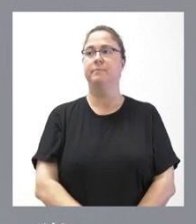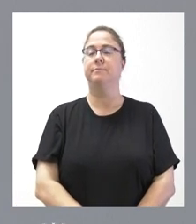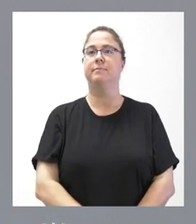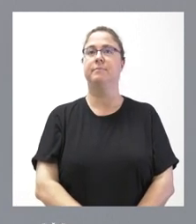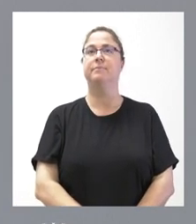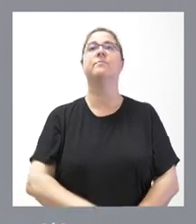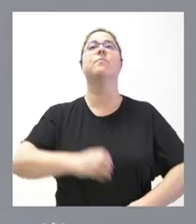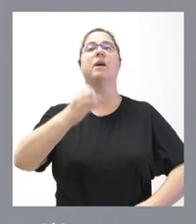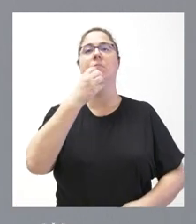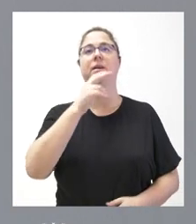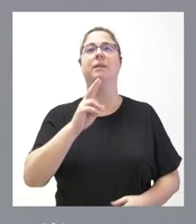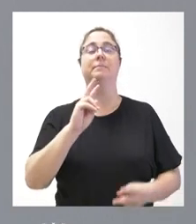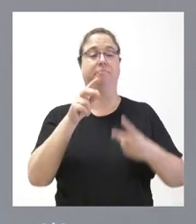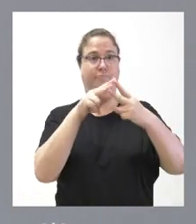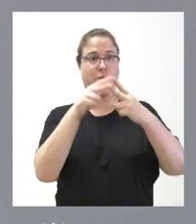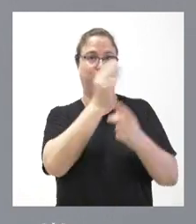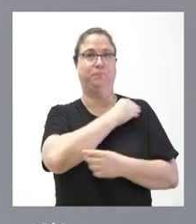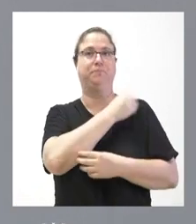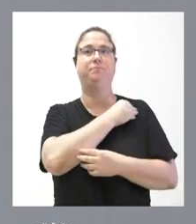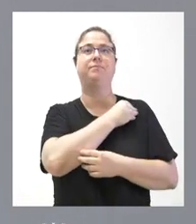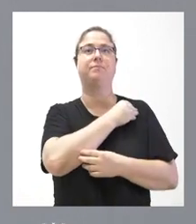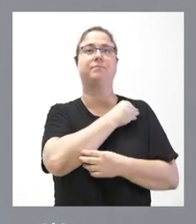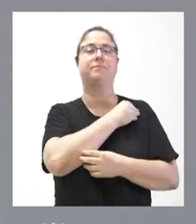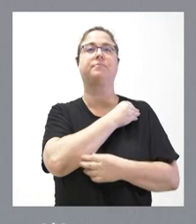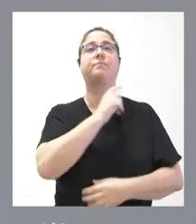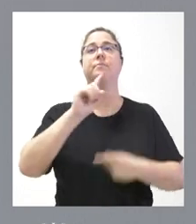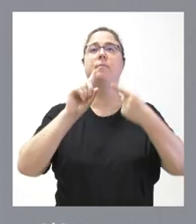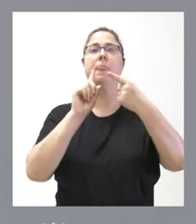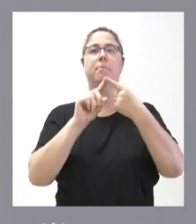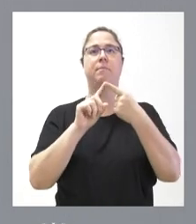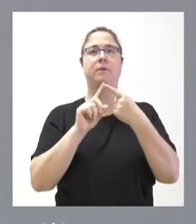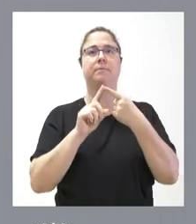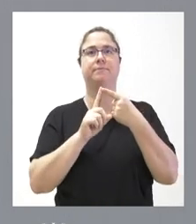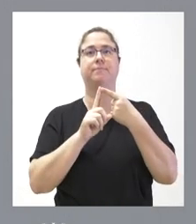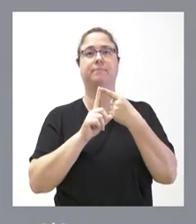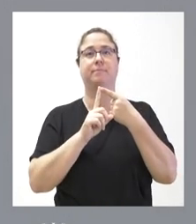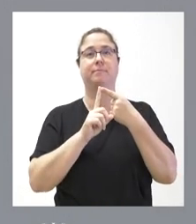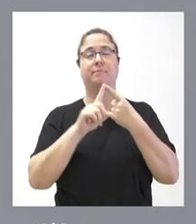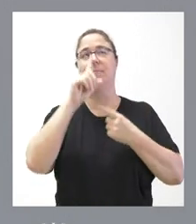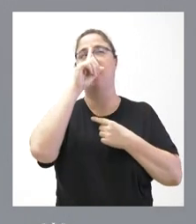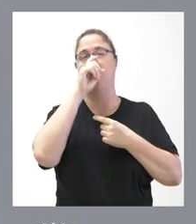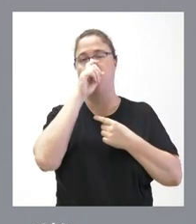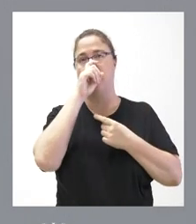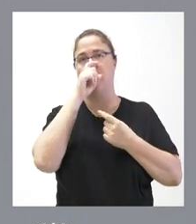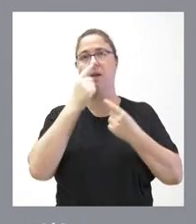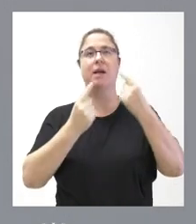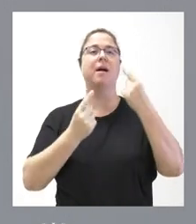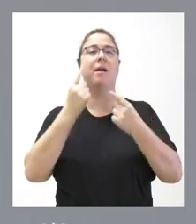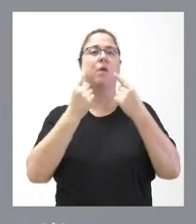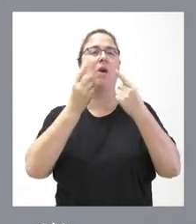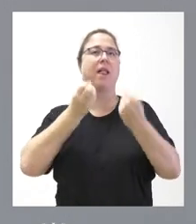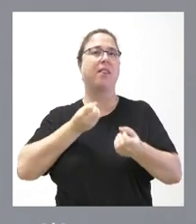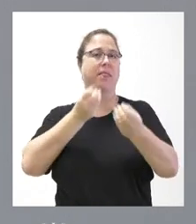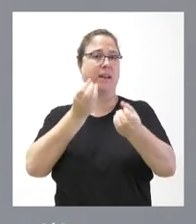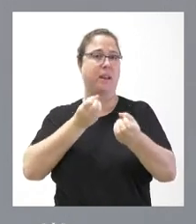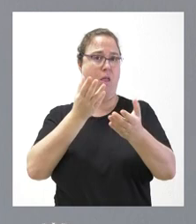Bien, pues las dos cuestiones que usted me plantea. En primer lugar, y recordando algunas declaraciones que me